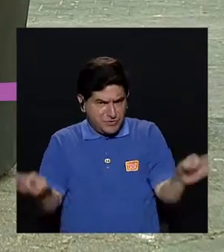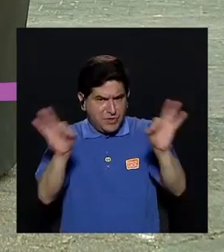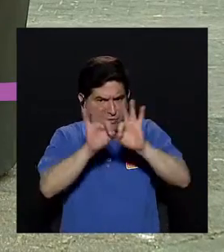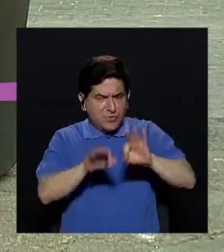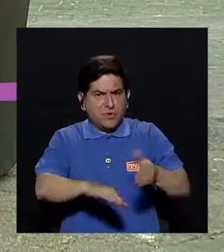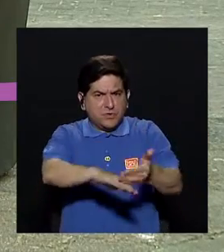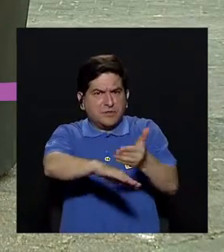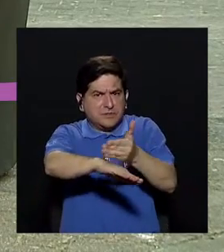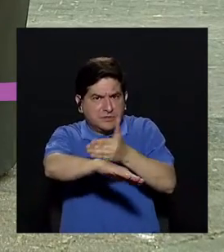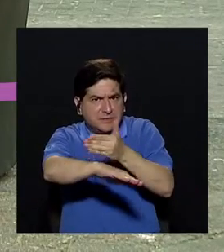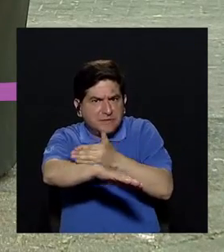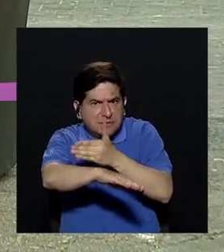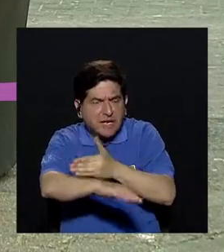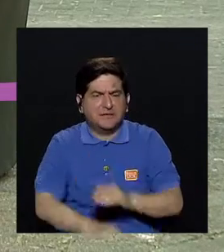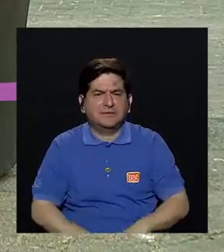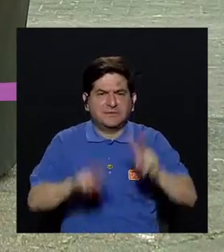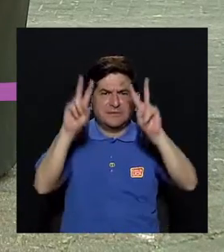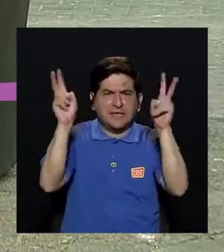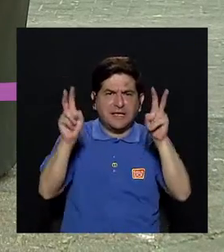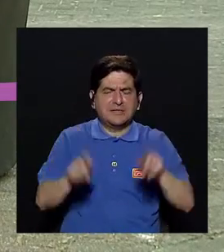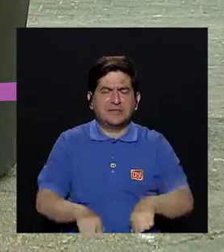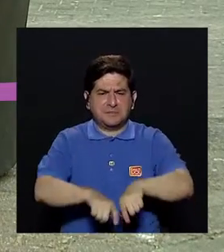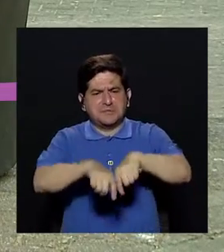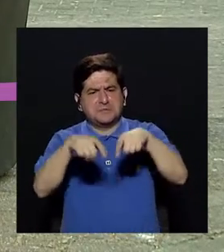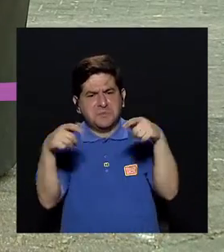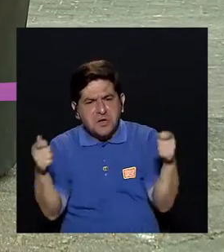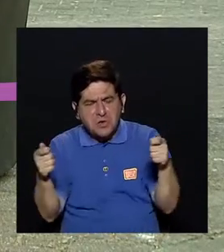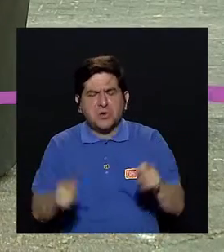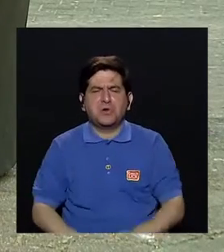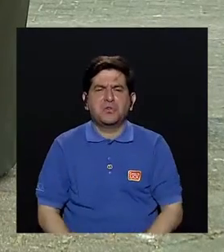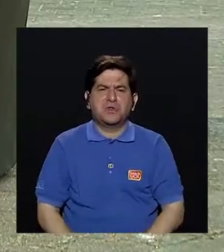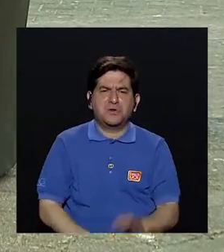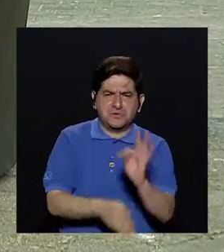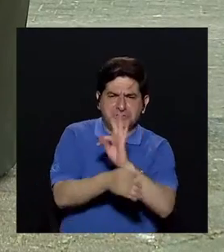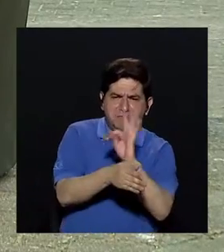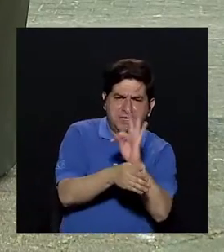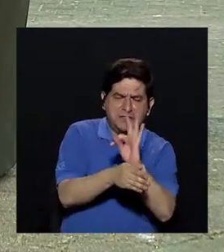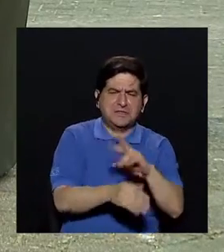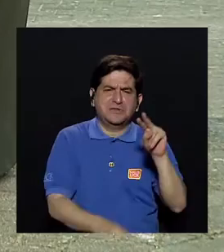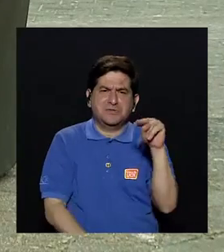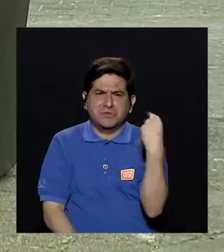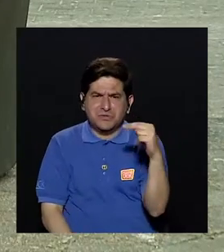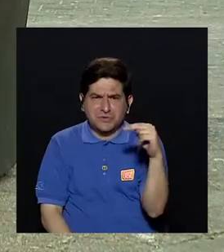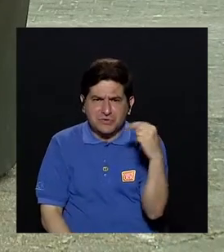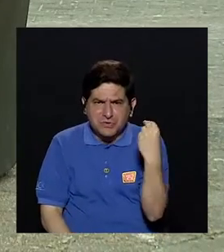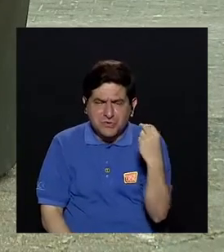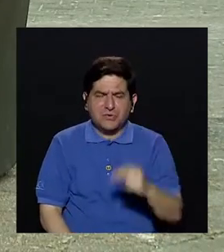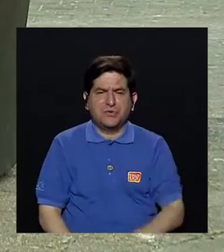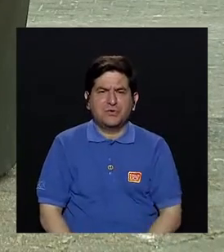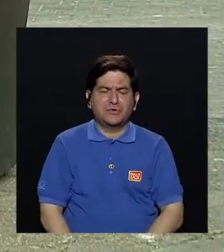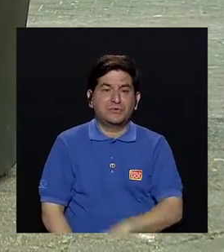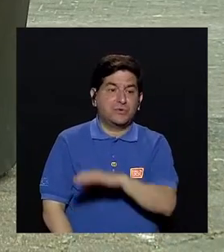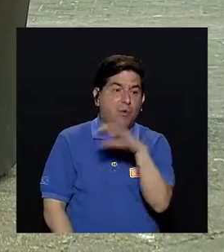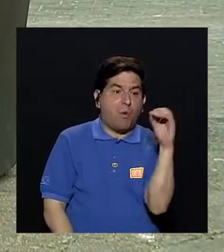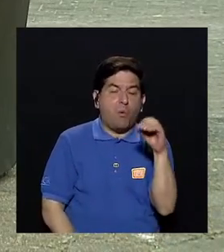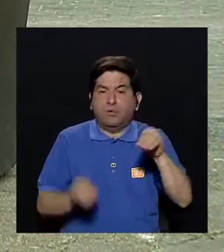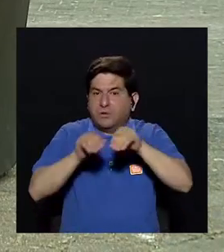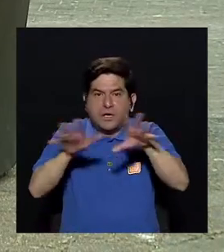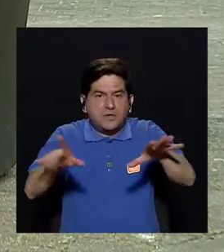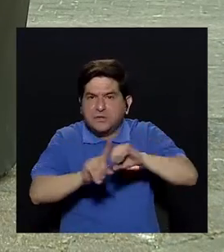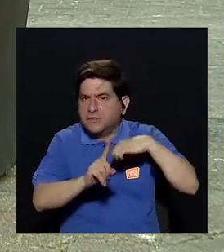relevancia en los temas de los titulares de los periódicos o en los